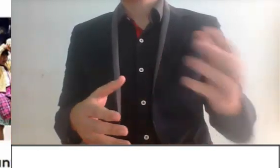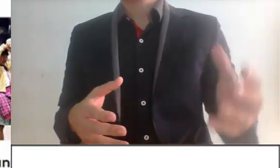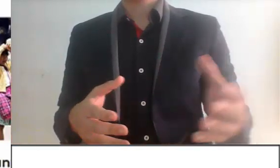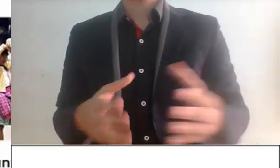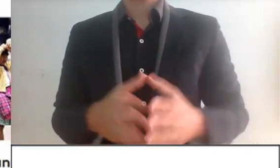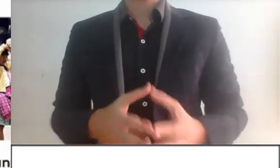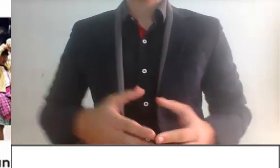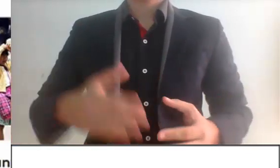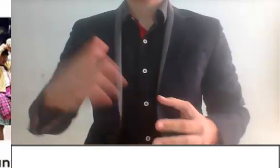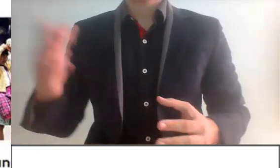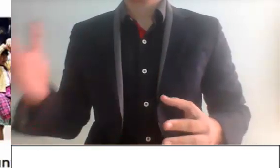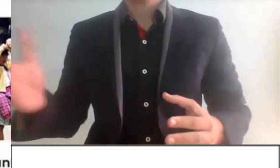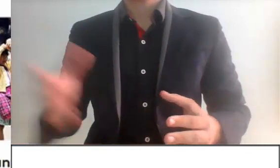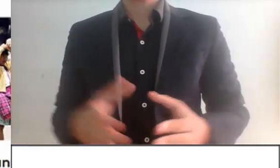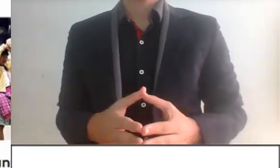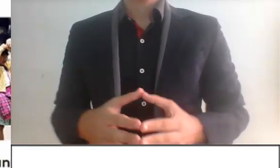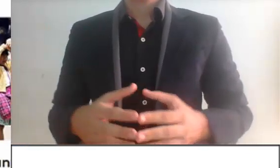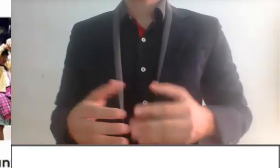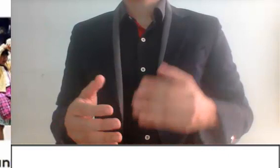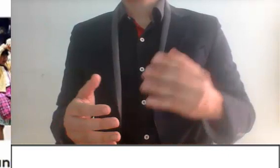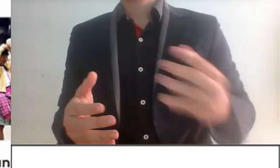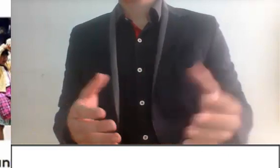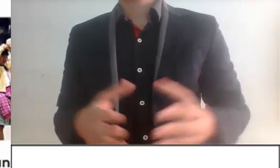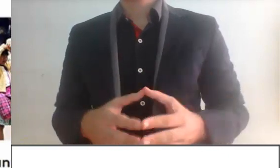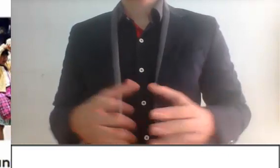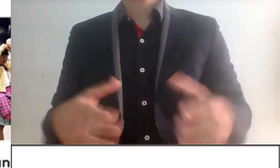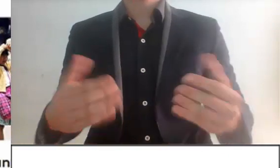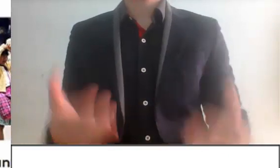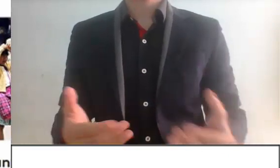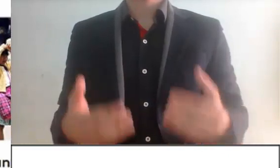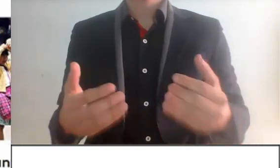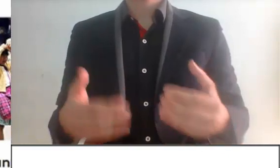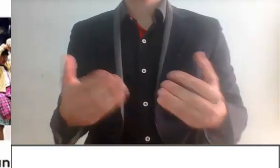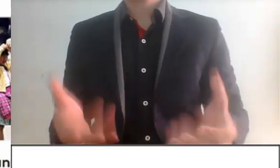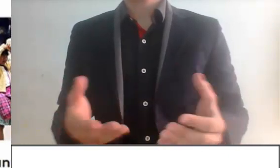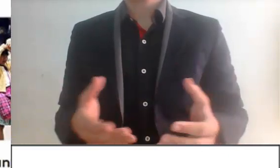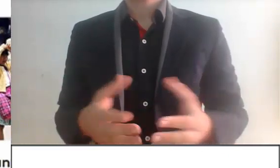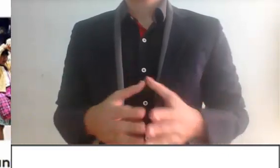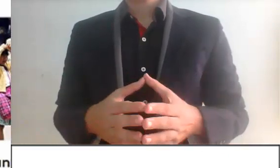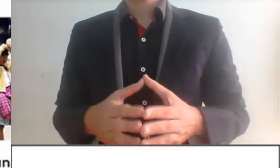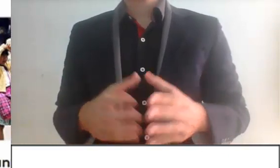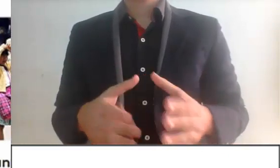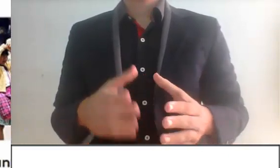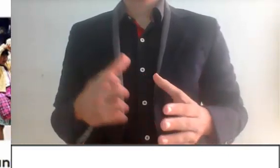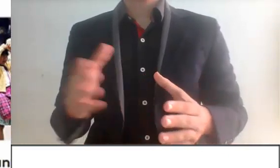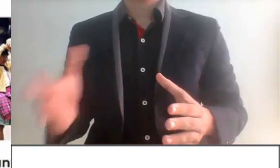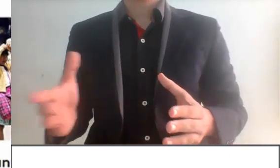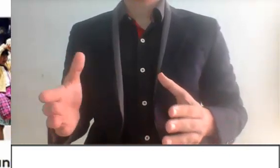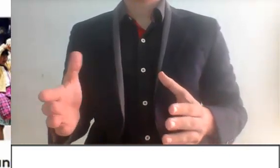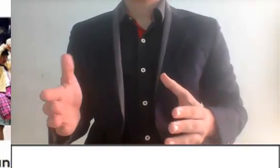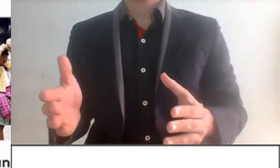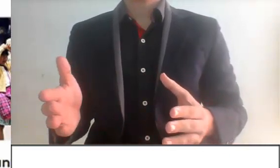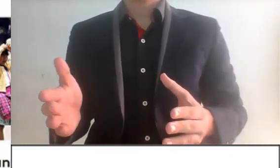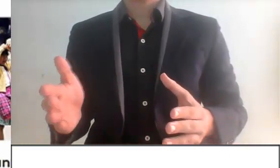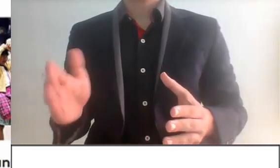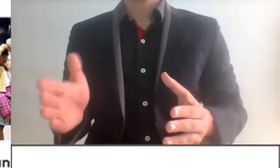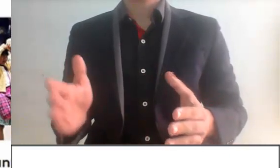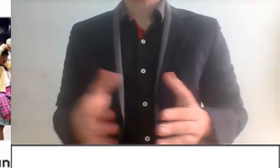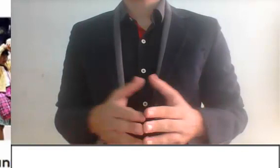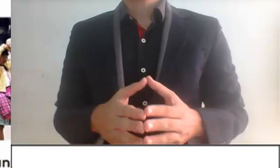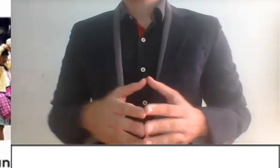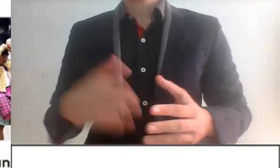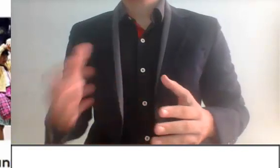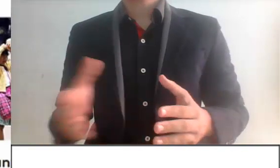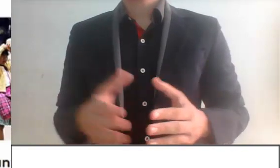ya sea a nivel prepa, ya sea a nivel universidad, ya sea a nivel secundario. Este tipo de cosas son excelentes, puesto que ayudan sobre todo a que las